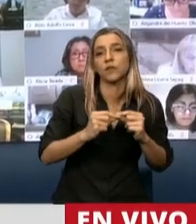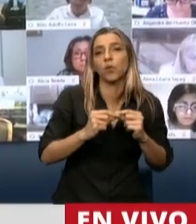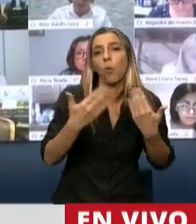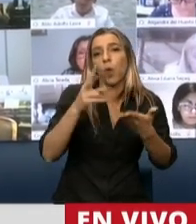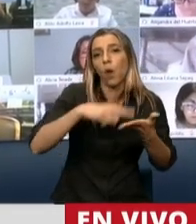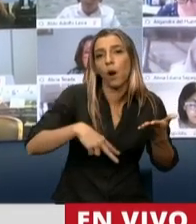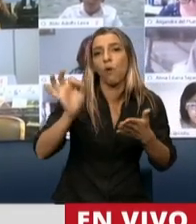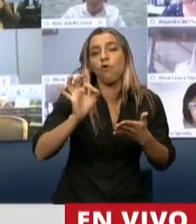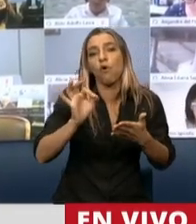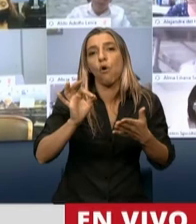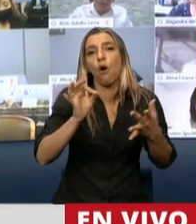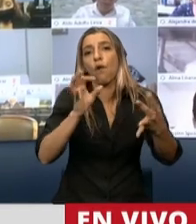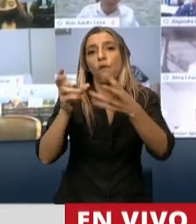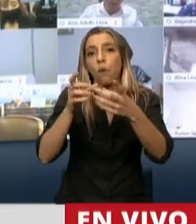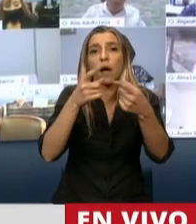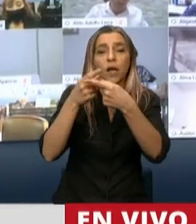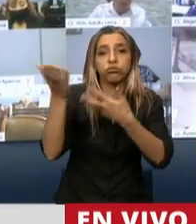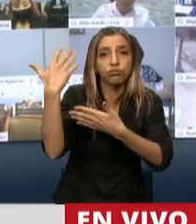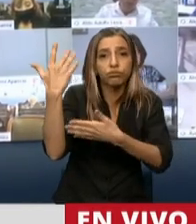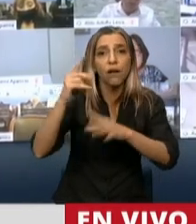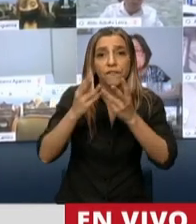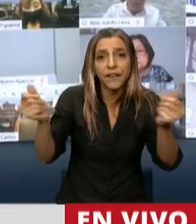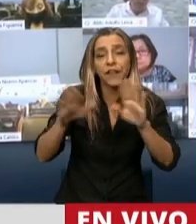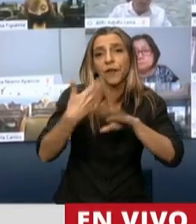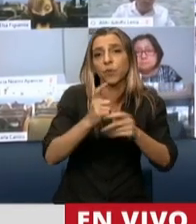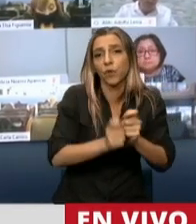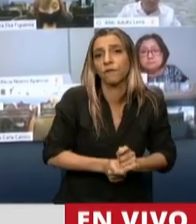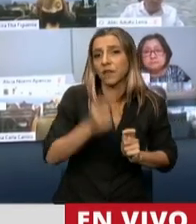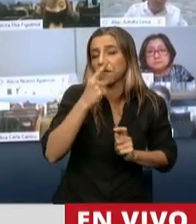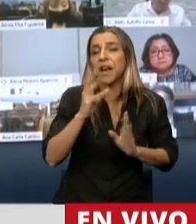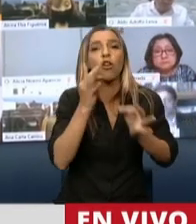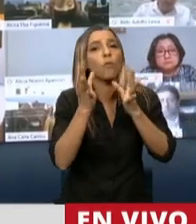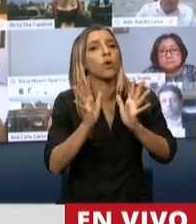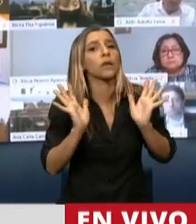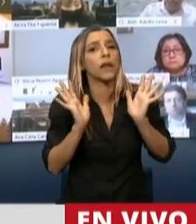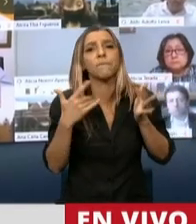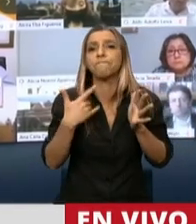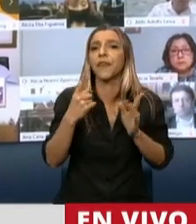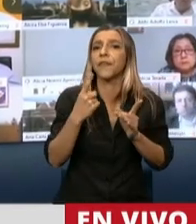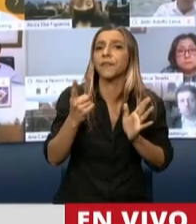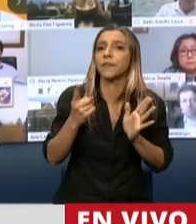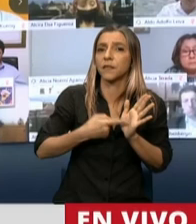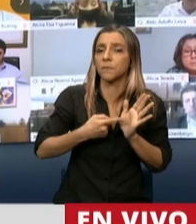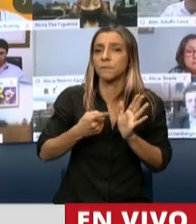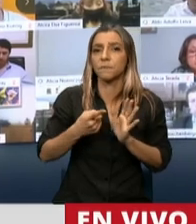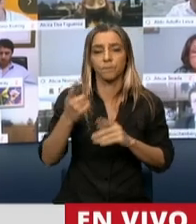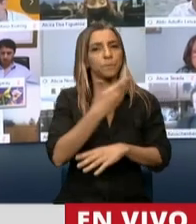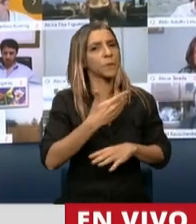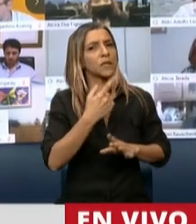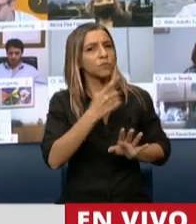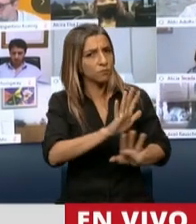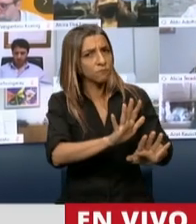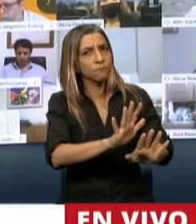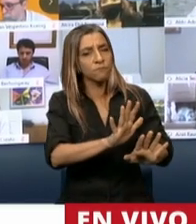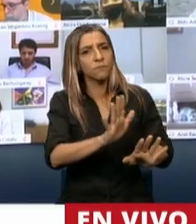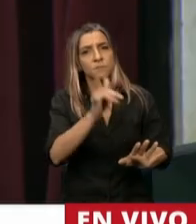al final antes de la votación hablemos sobre las modificaciones finales me parece diputado mejor que lo hagamos